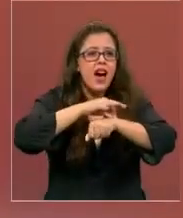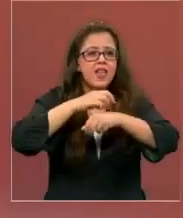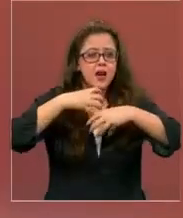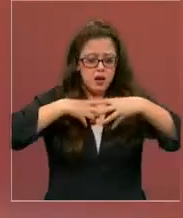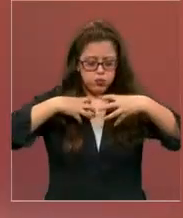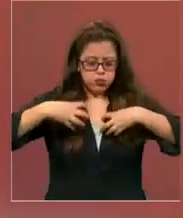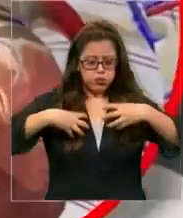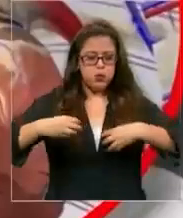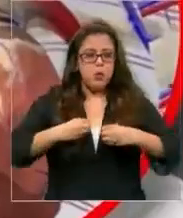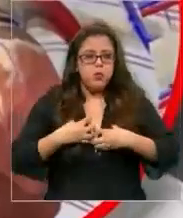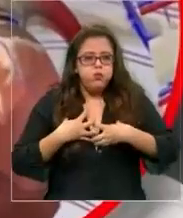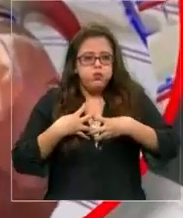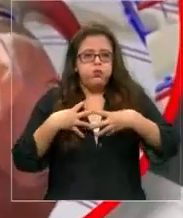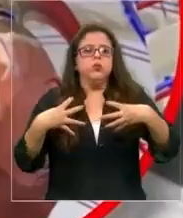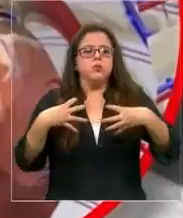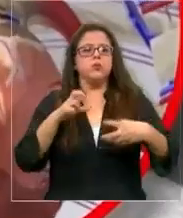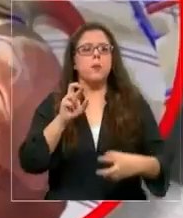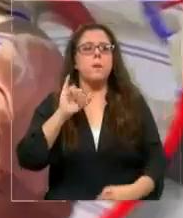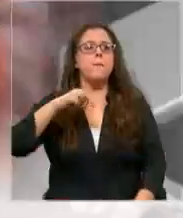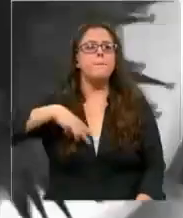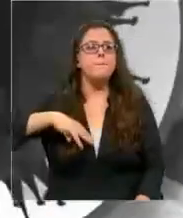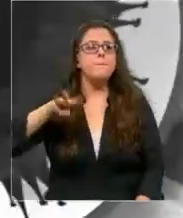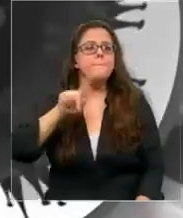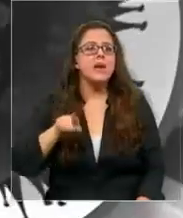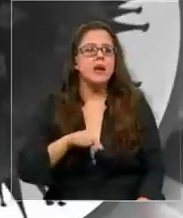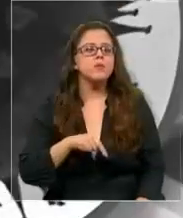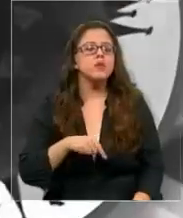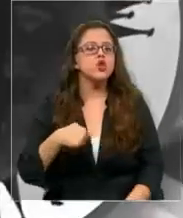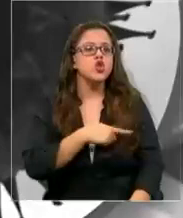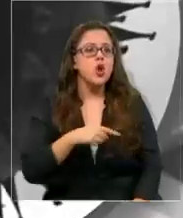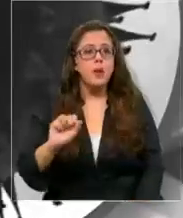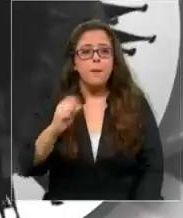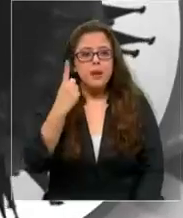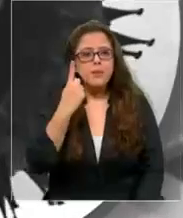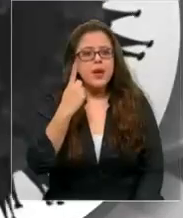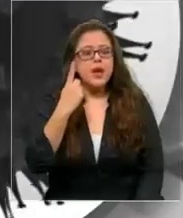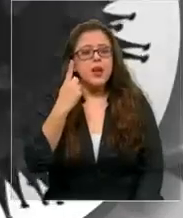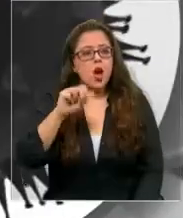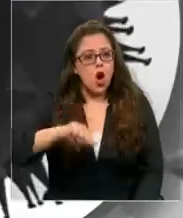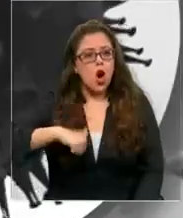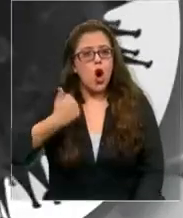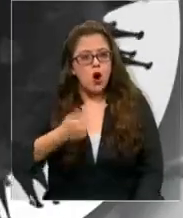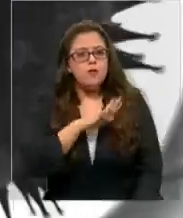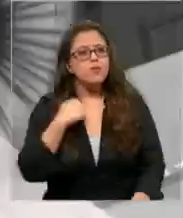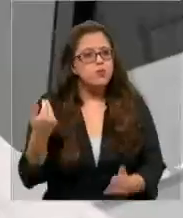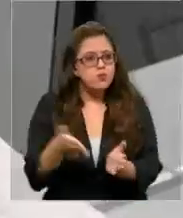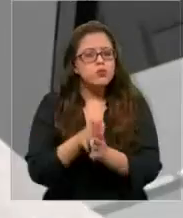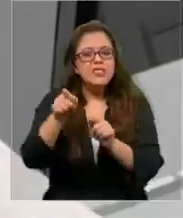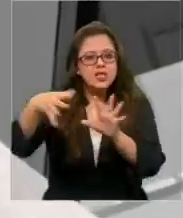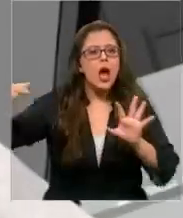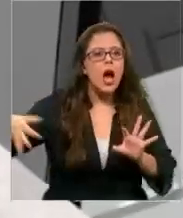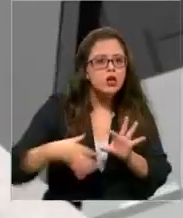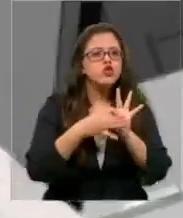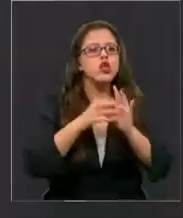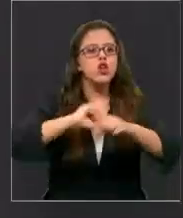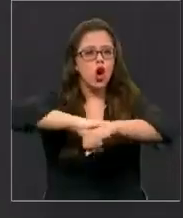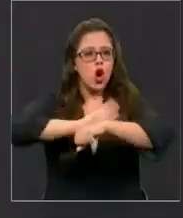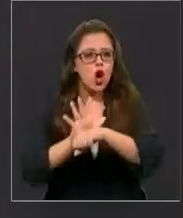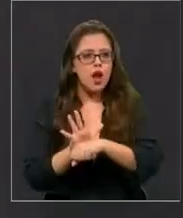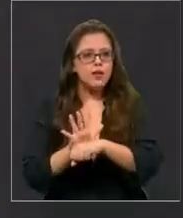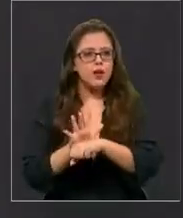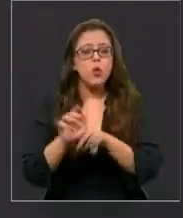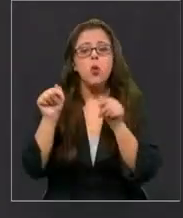pediátrico más conocido como PIMS sería el primero en fallecer a causa de esta enfermedad asociada directamente al coronavirus.